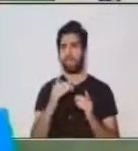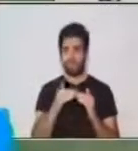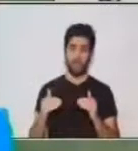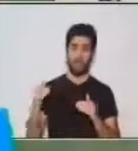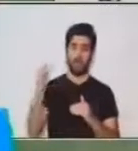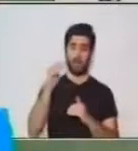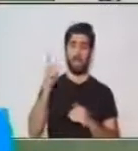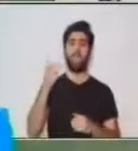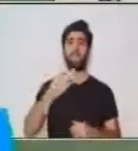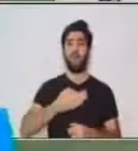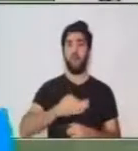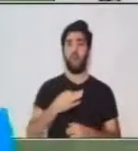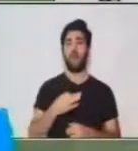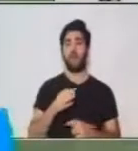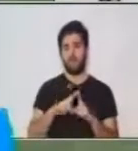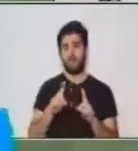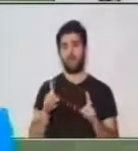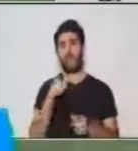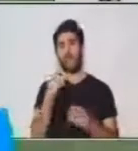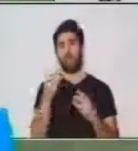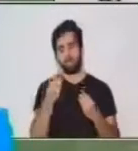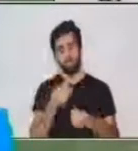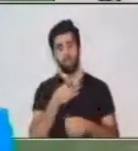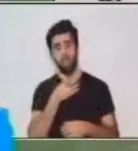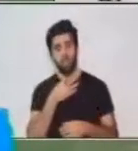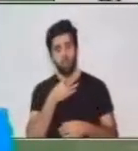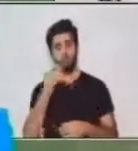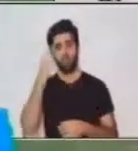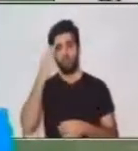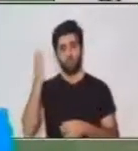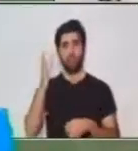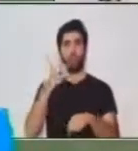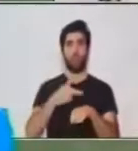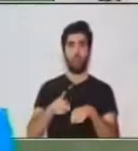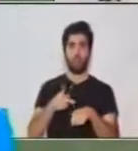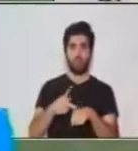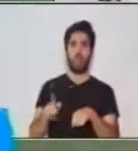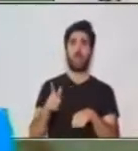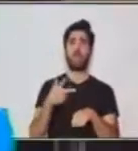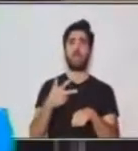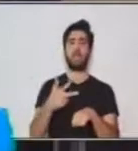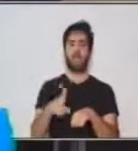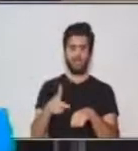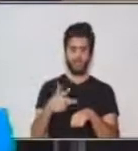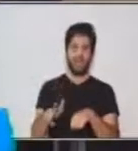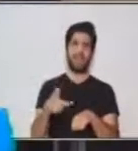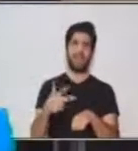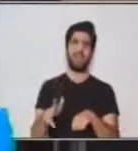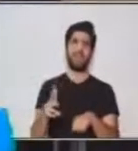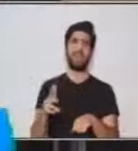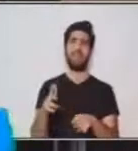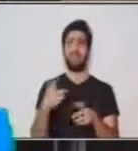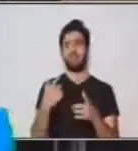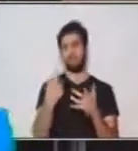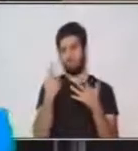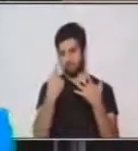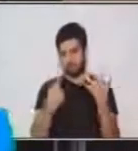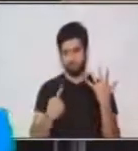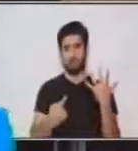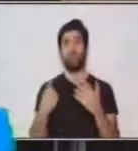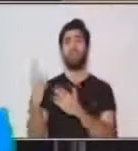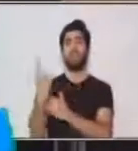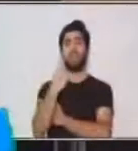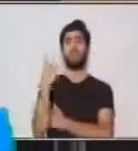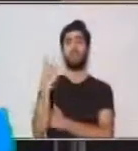siempre, mucho gusto, buenas tardes, ¿cómo se llama? Entonces, es muy importante que